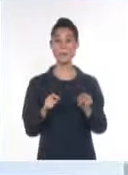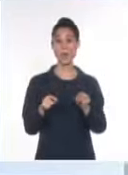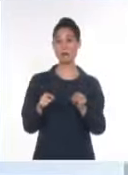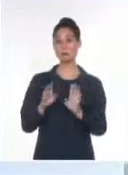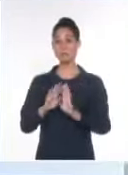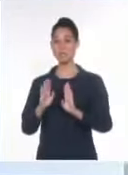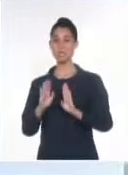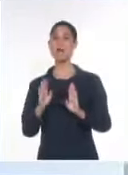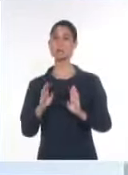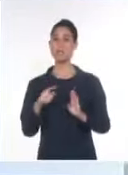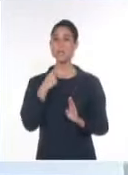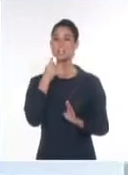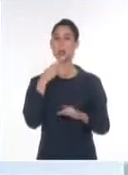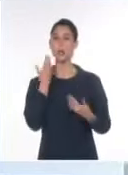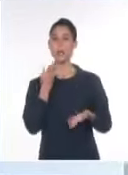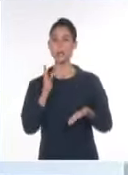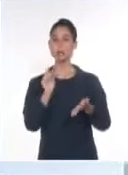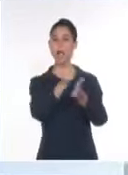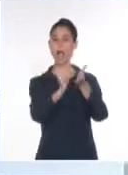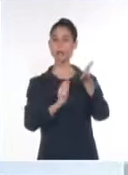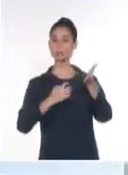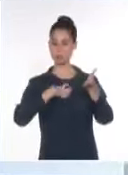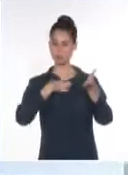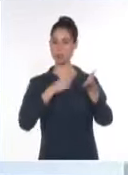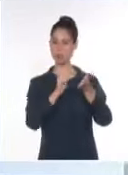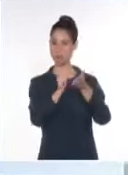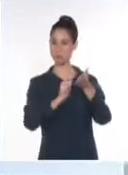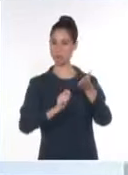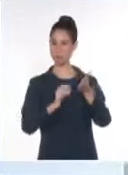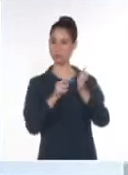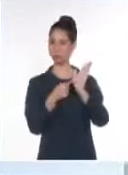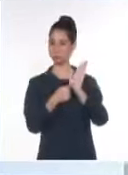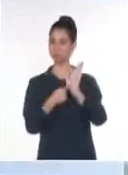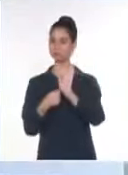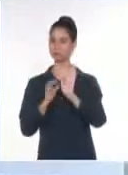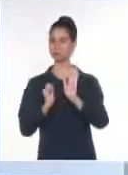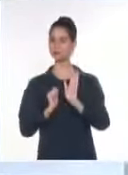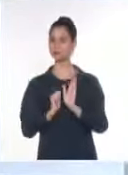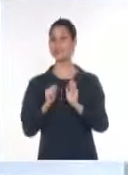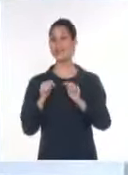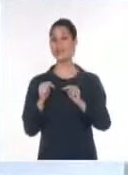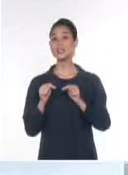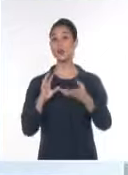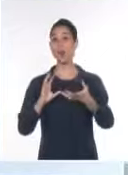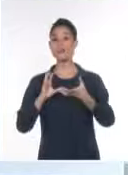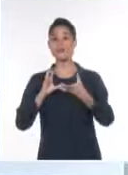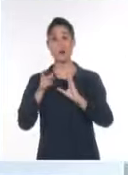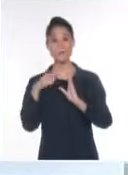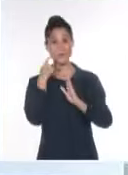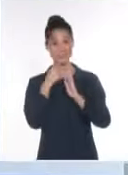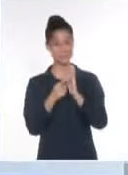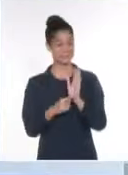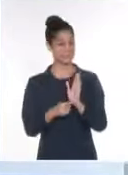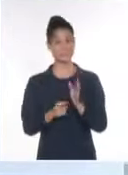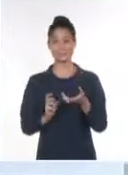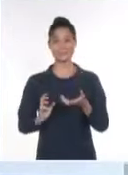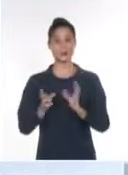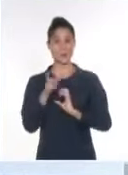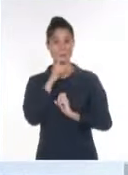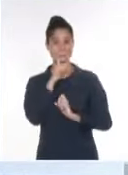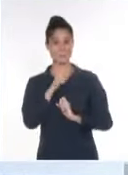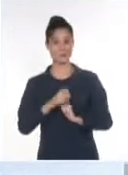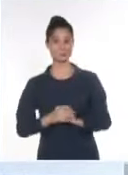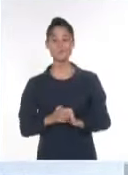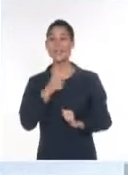reales y prometieron publicarlas. Era una estrategia destinada al fracaso y les explico por qué. En Venezuela, al cerrar los colegios